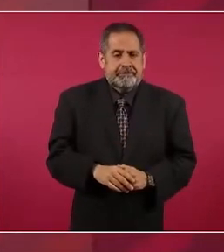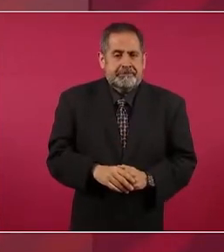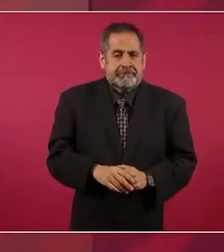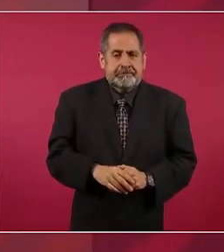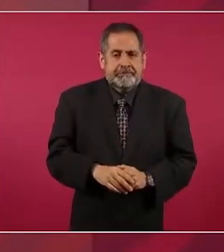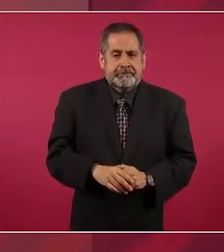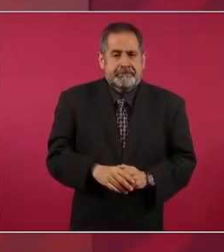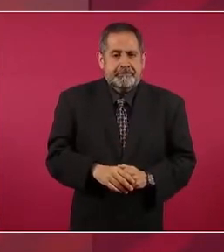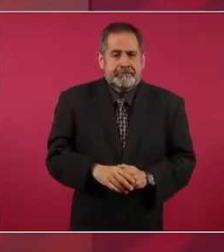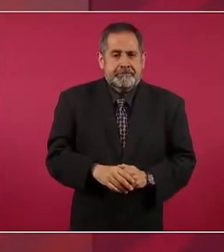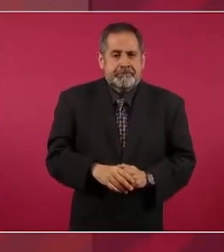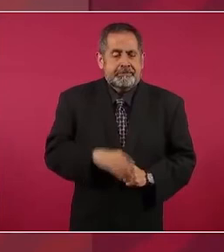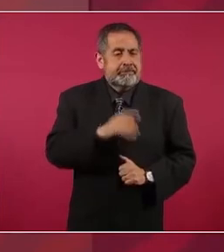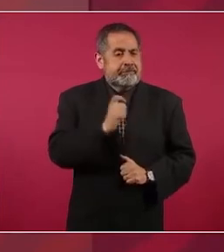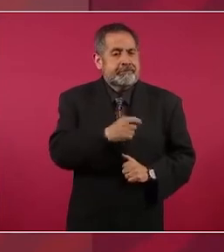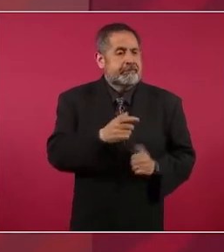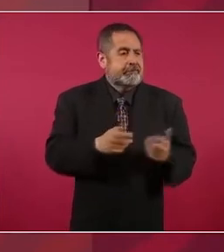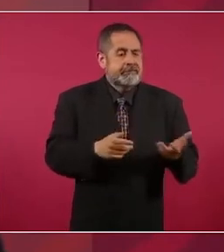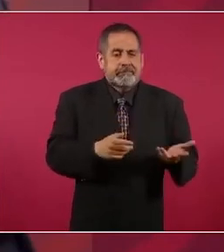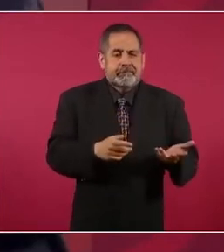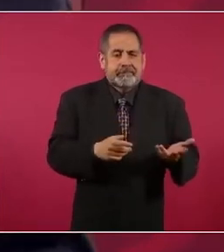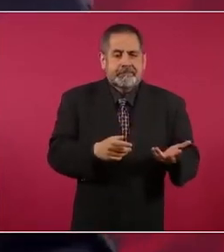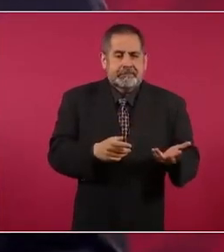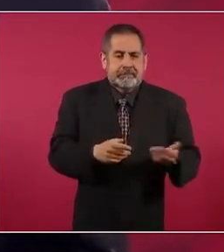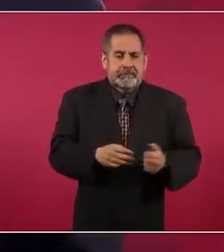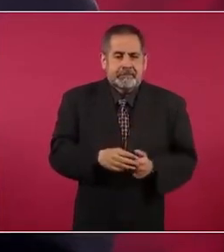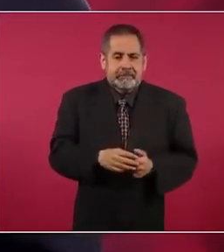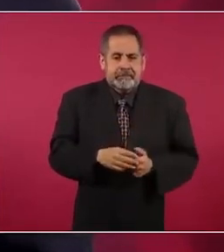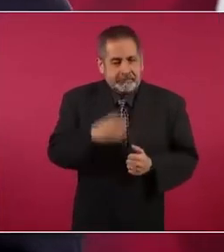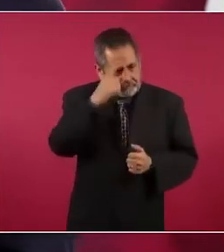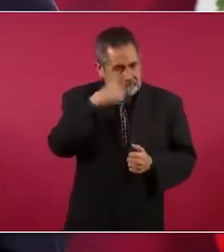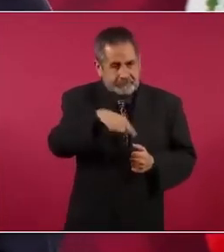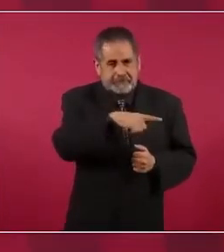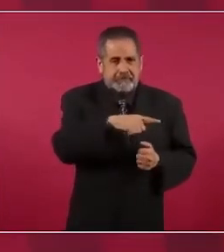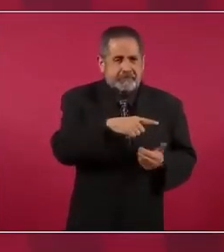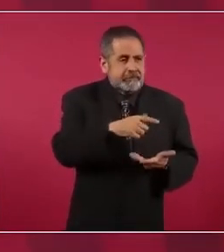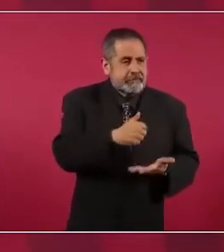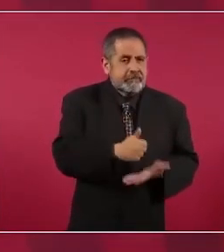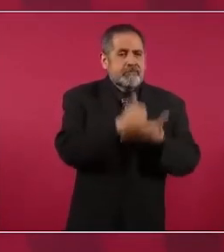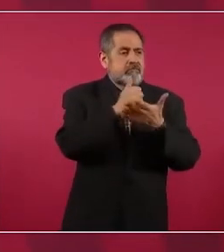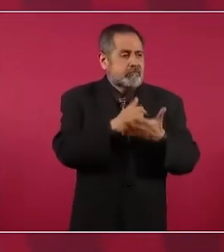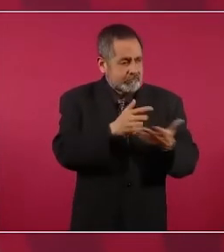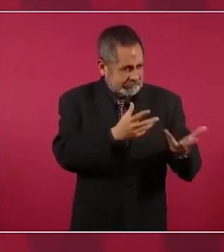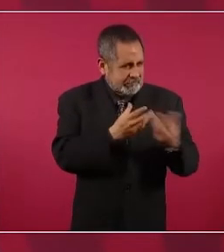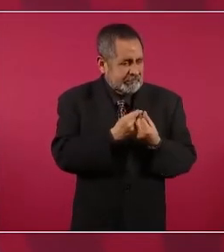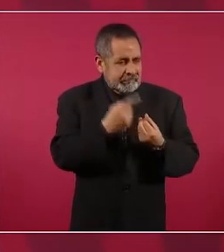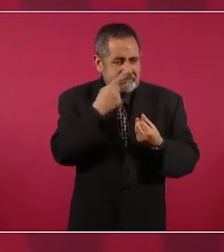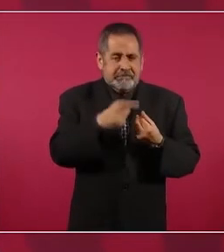y que les ayudaran a hacer campaña